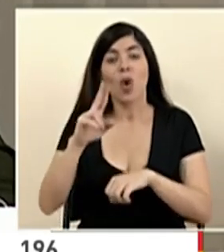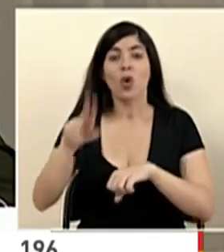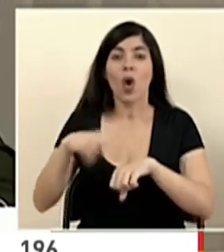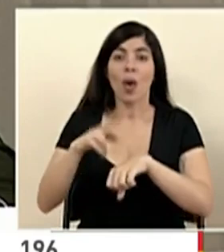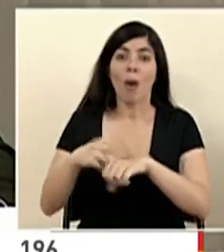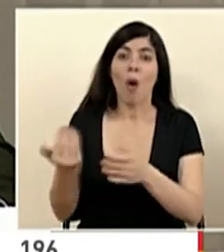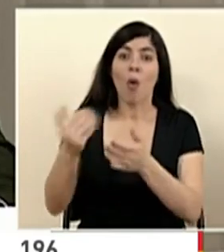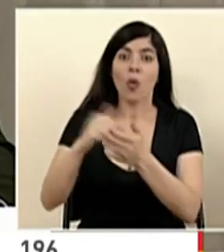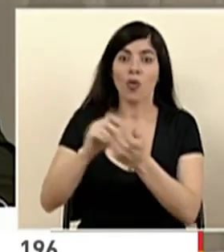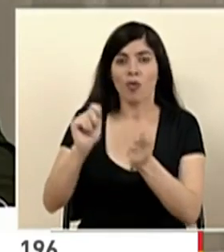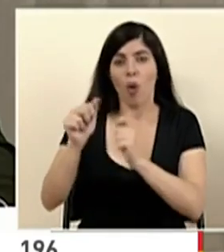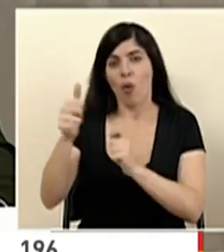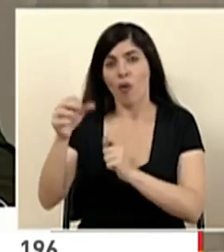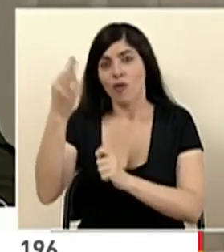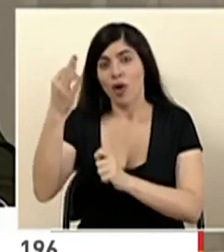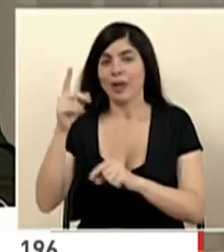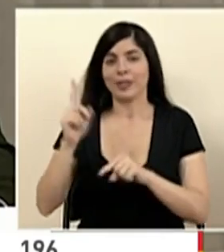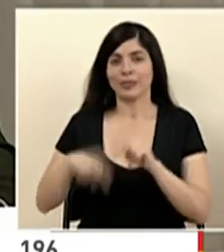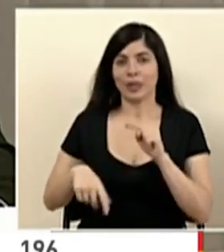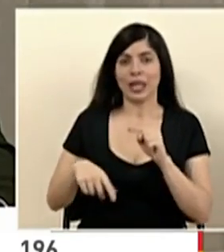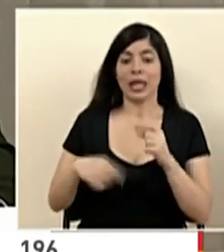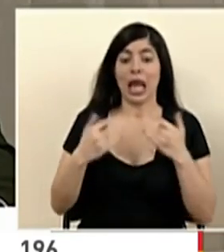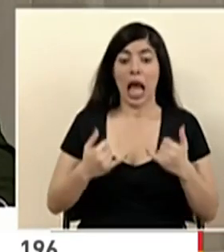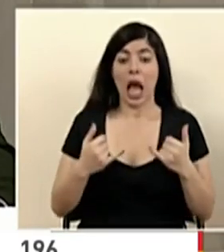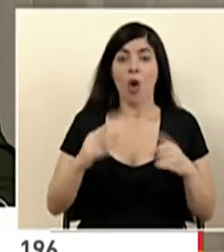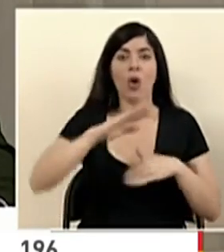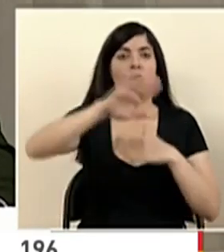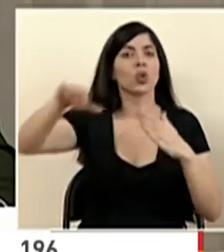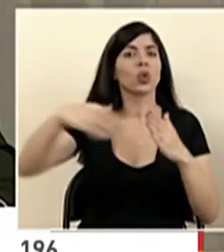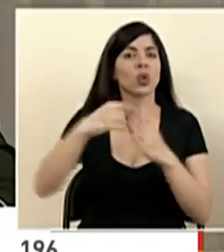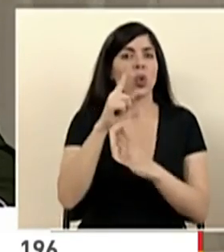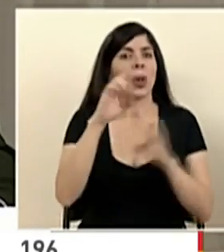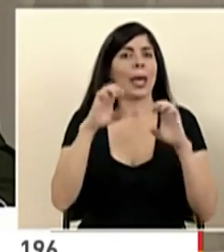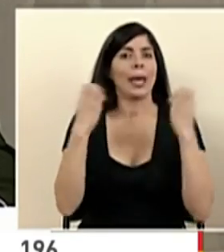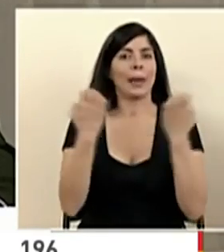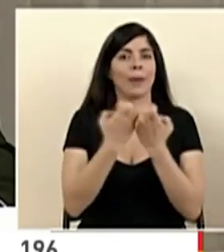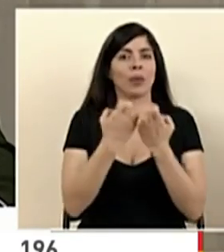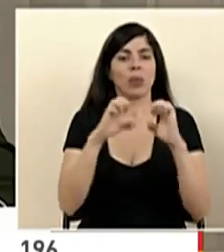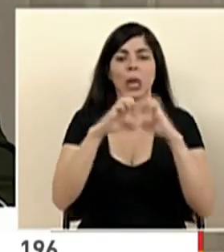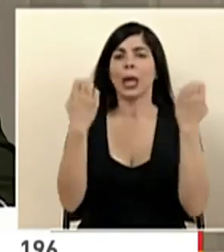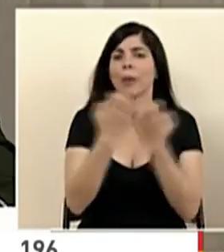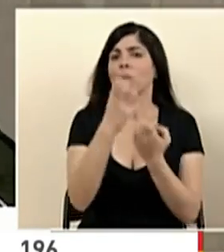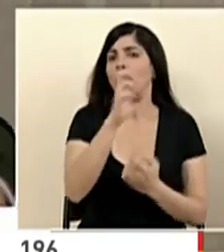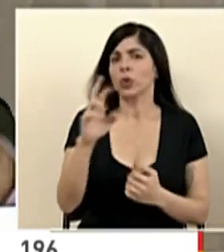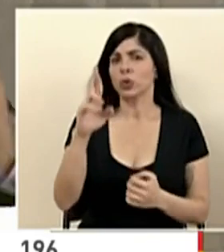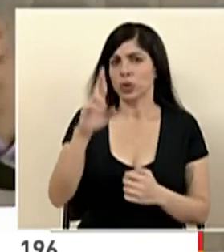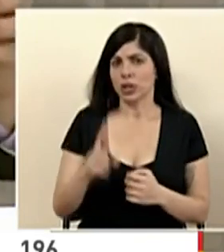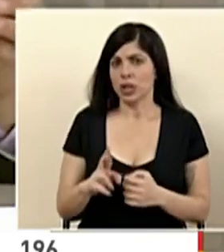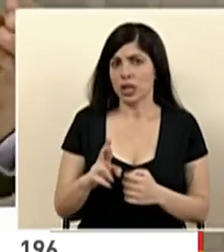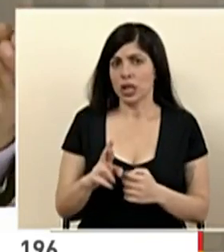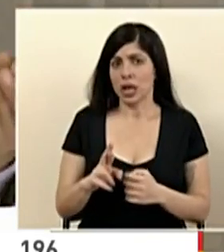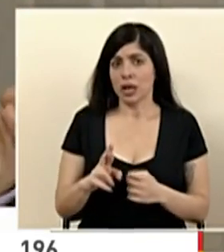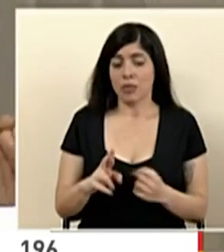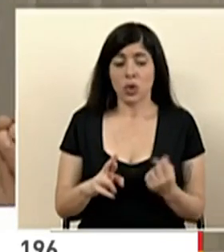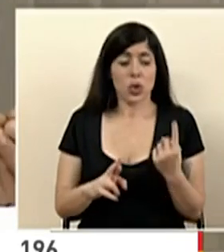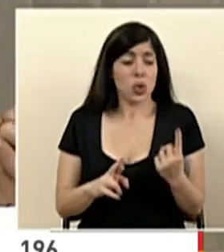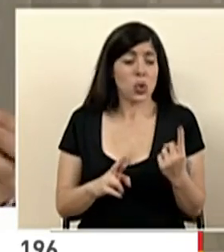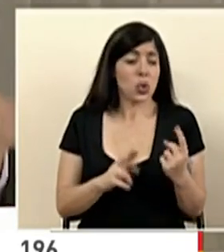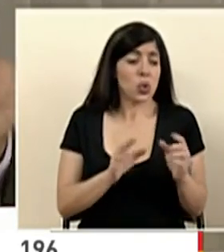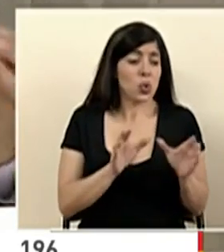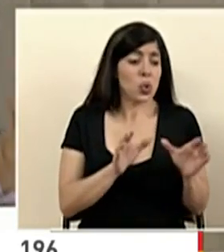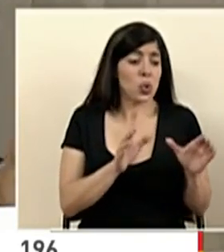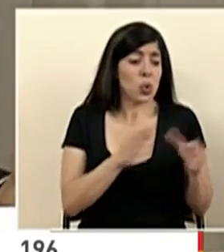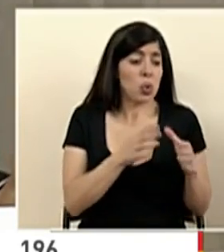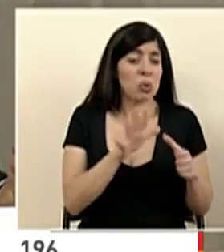normalidad. Es decir, estamos todos en un solo equipo que es el equipo Costa Rica y con que haya una conglomeración